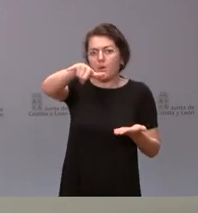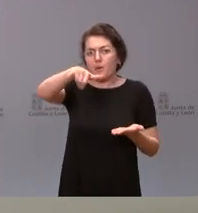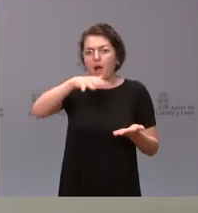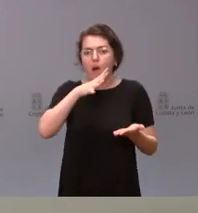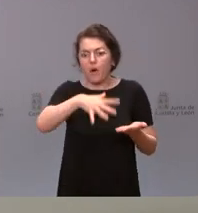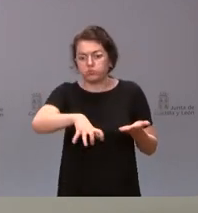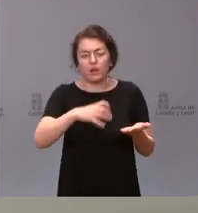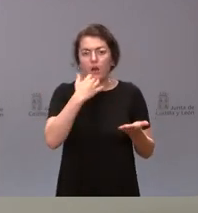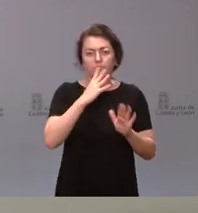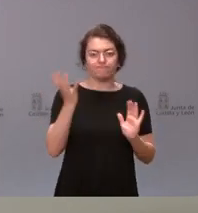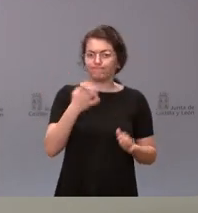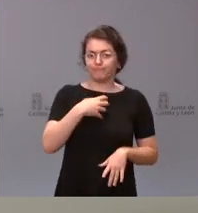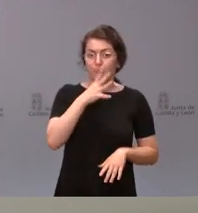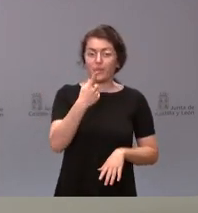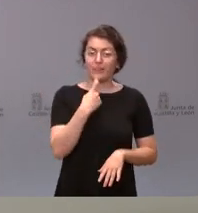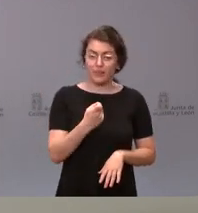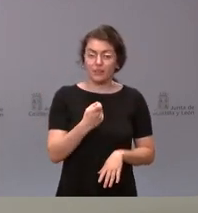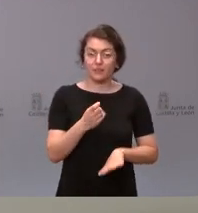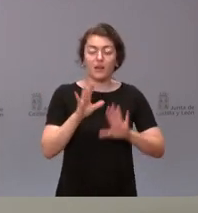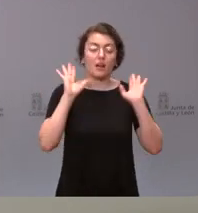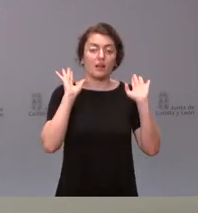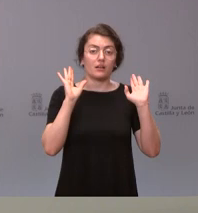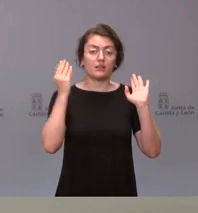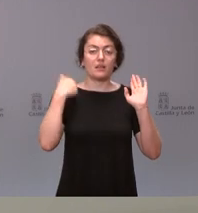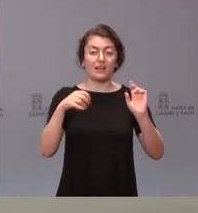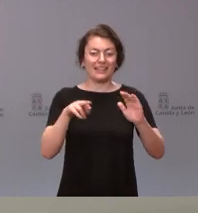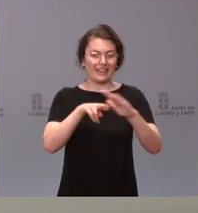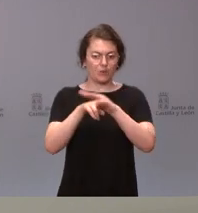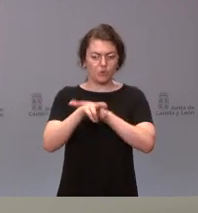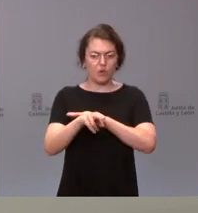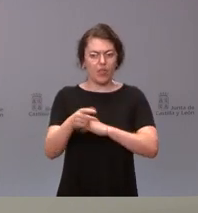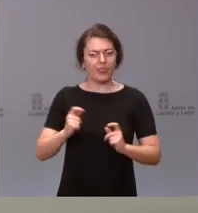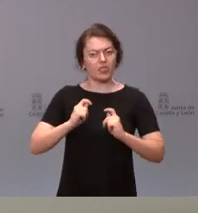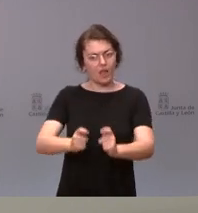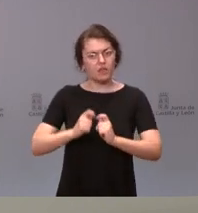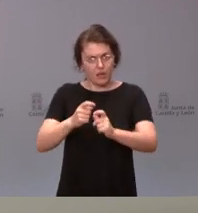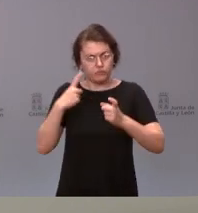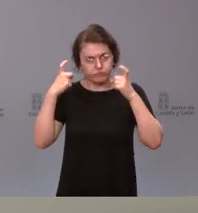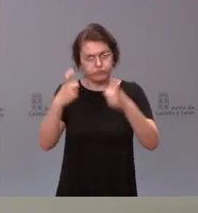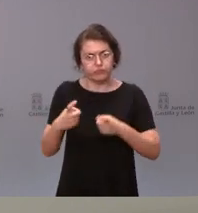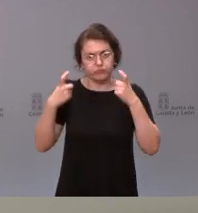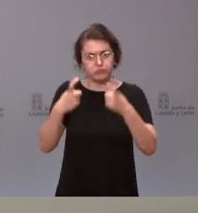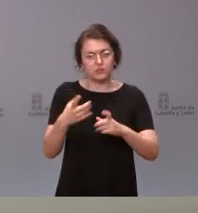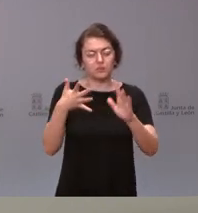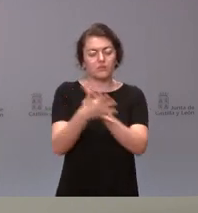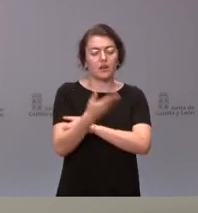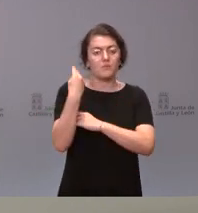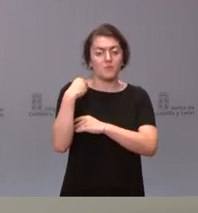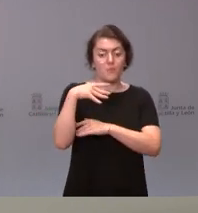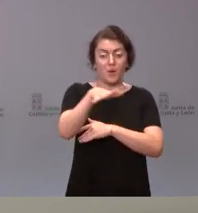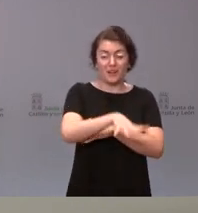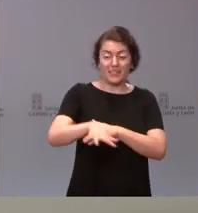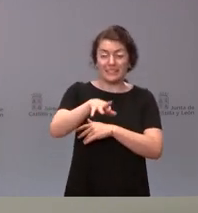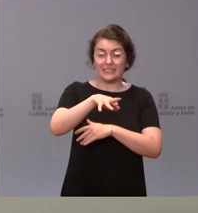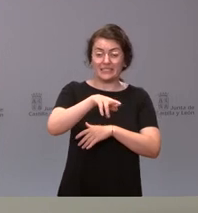trabajar. A pesar de eso, se ha hecho un esfuerzo por dotar de mayores recursos y es que sí que les informo que, además de los que ya estaban disponibles para ese territorio,